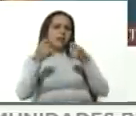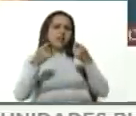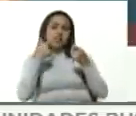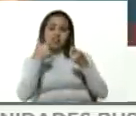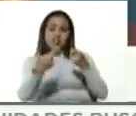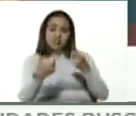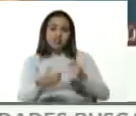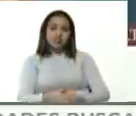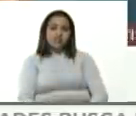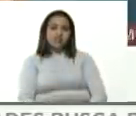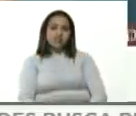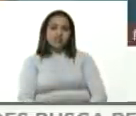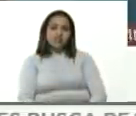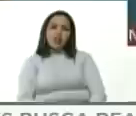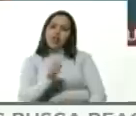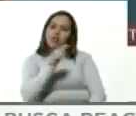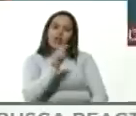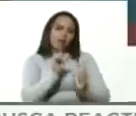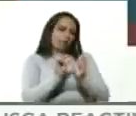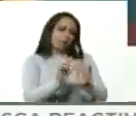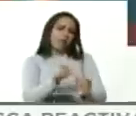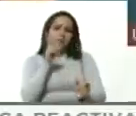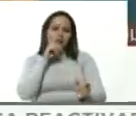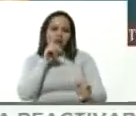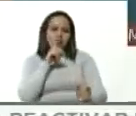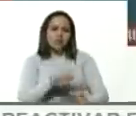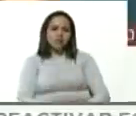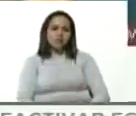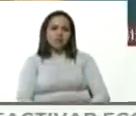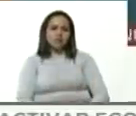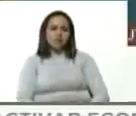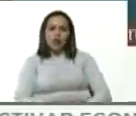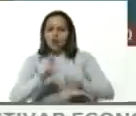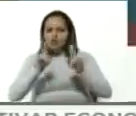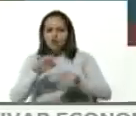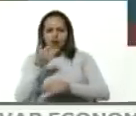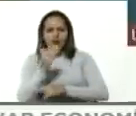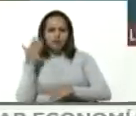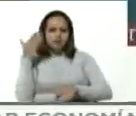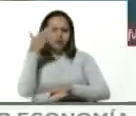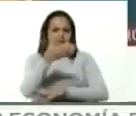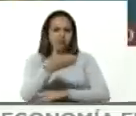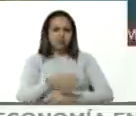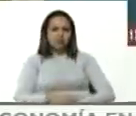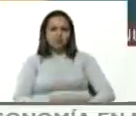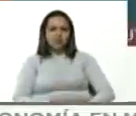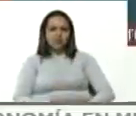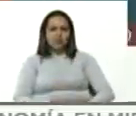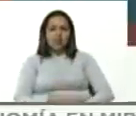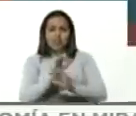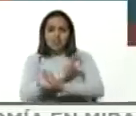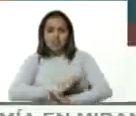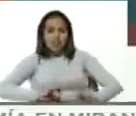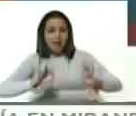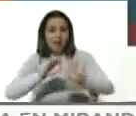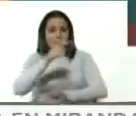ese vicio permanece. No ha habido visita a alguna Venezuela de ningún actor